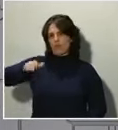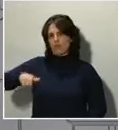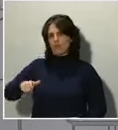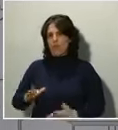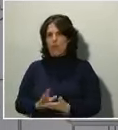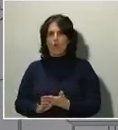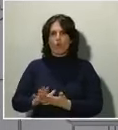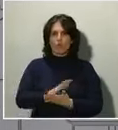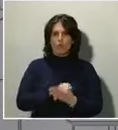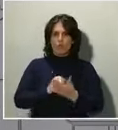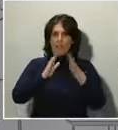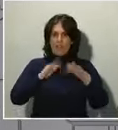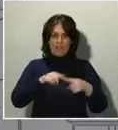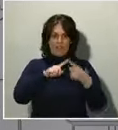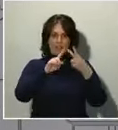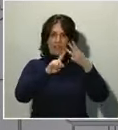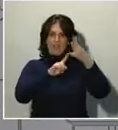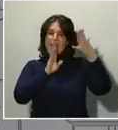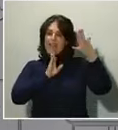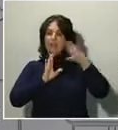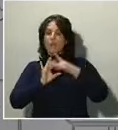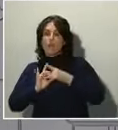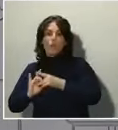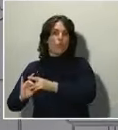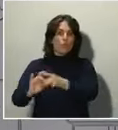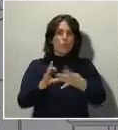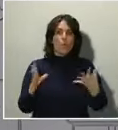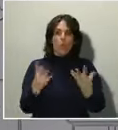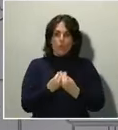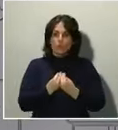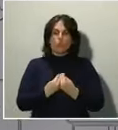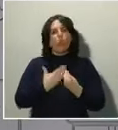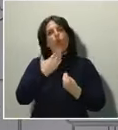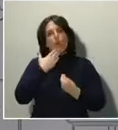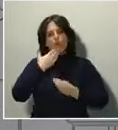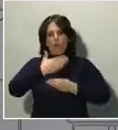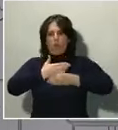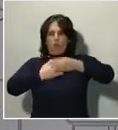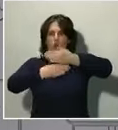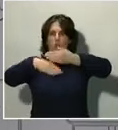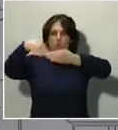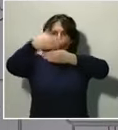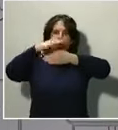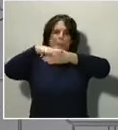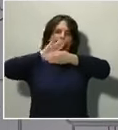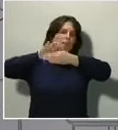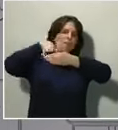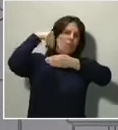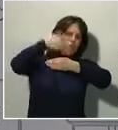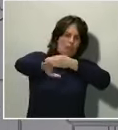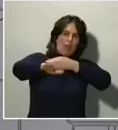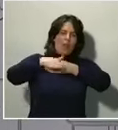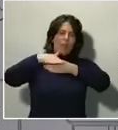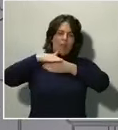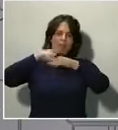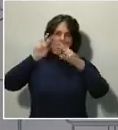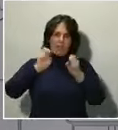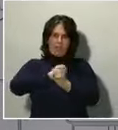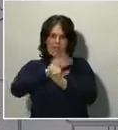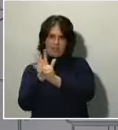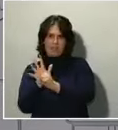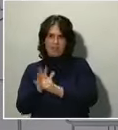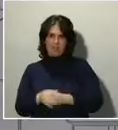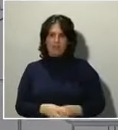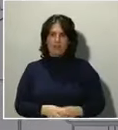En cada uno de nosotros y nosotras. En nuestra entereza y en nuestra voluntad de resistir y vencerlo. Y con esas